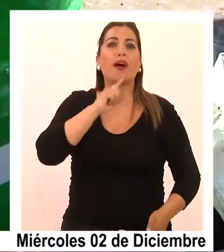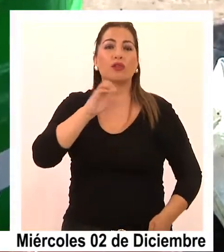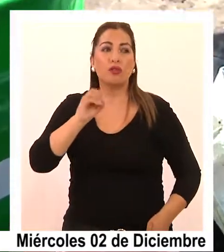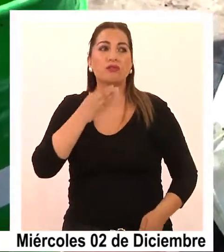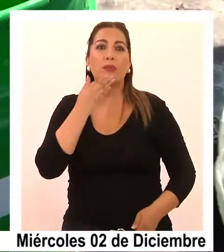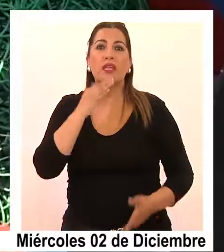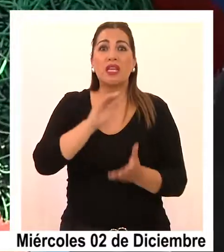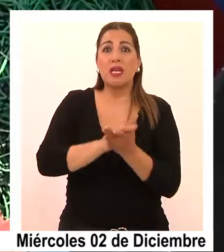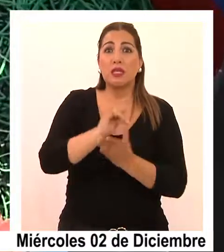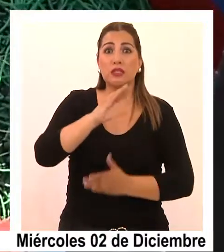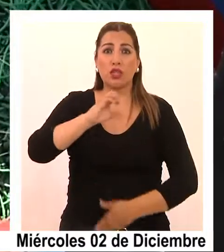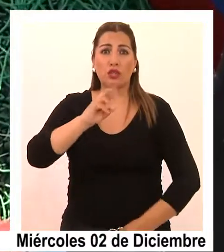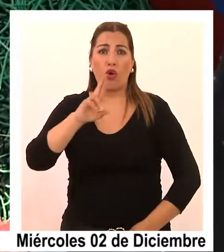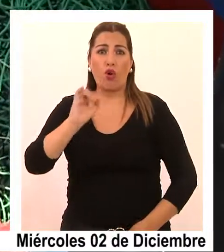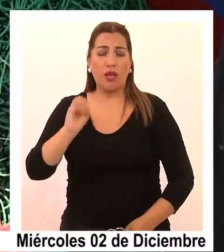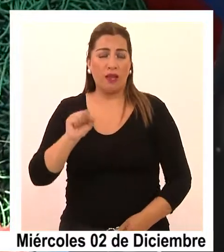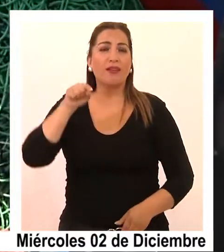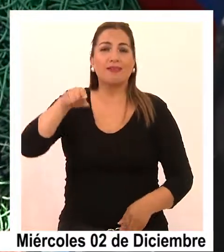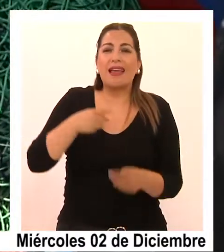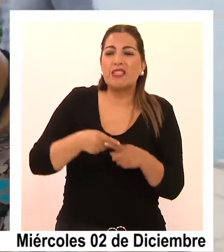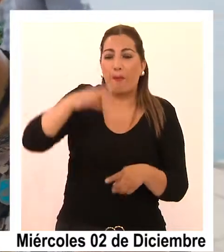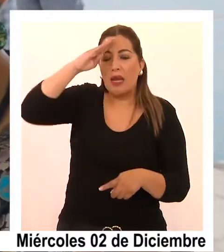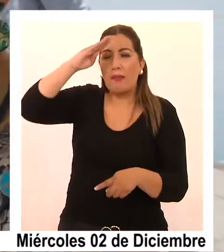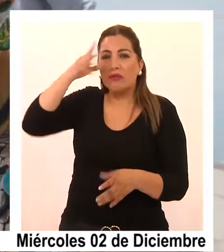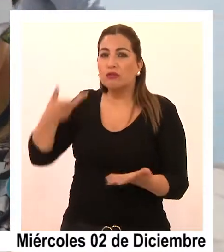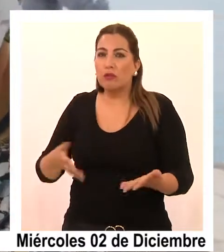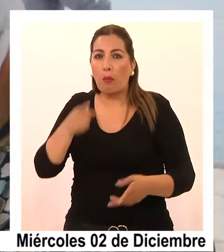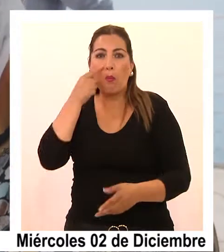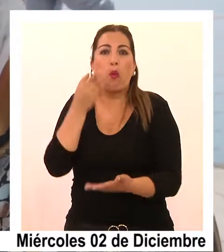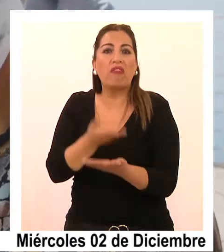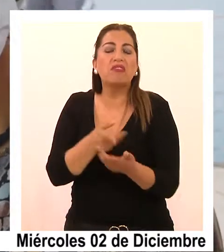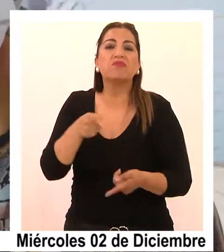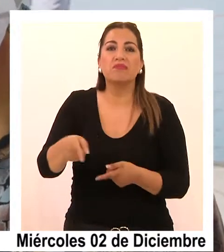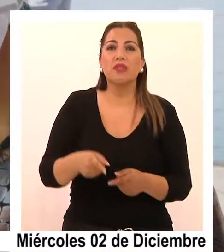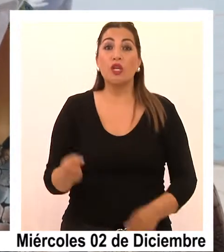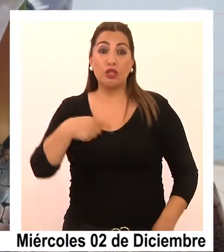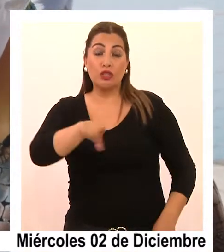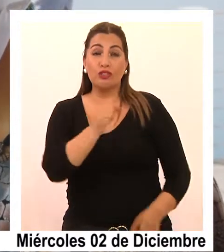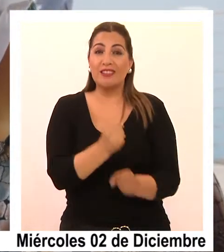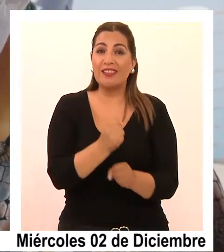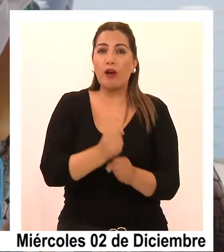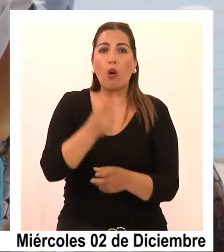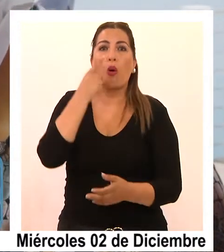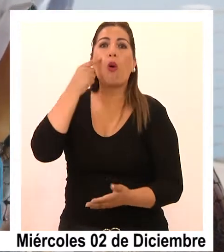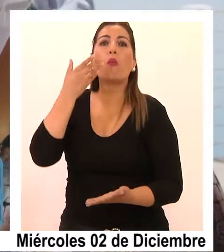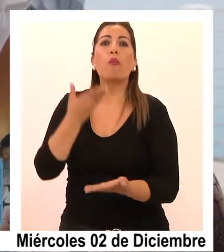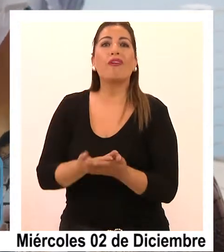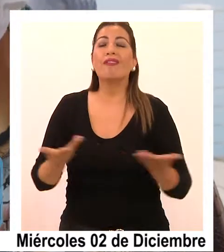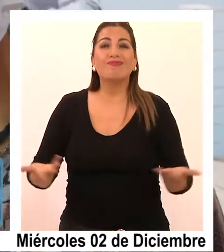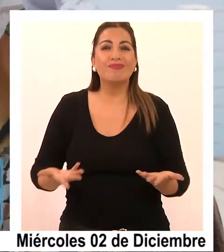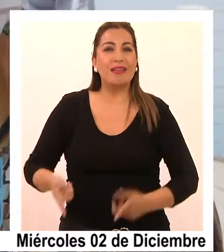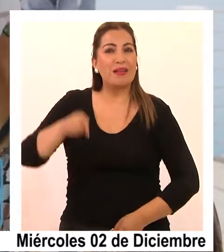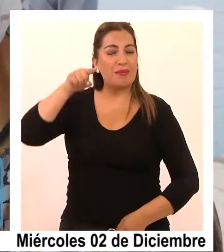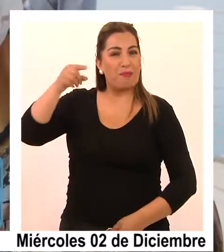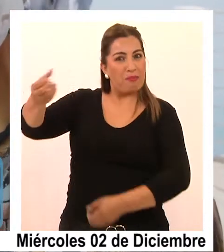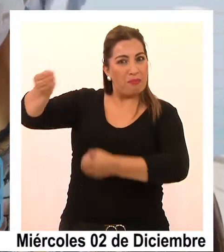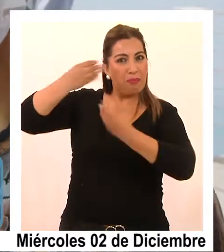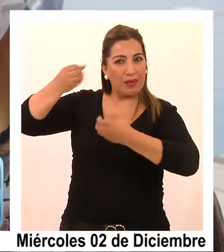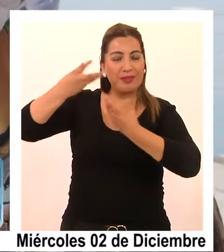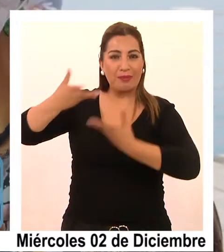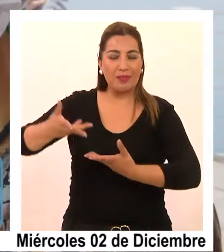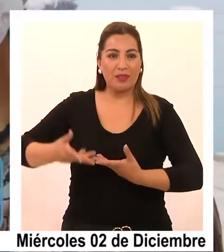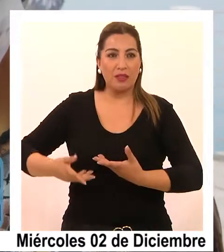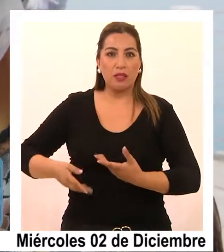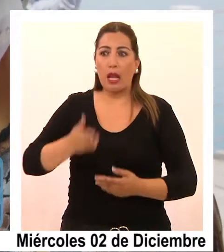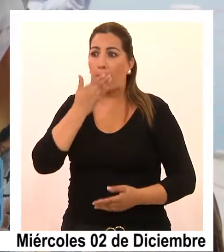de manera experimental. Y todos estos pilotos que estamos haciendo es para aprender cuáles pueden ser